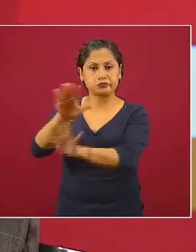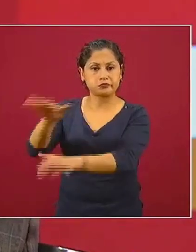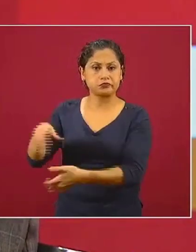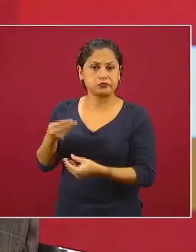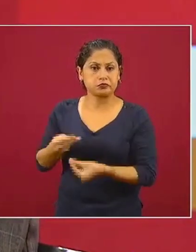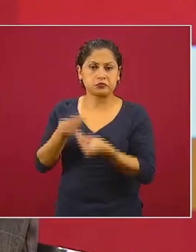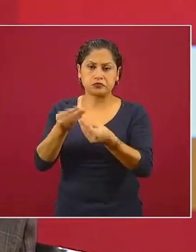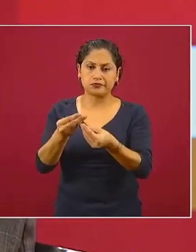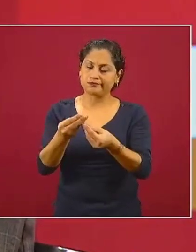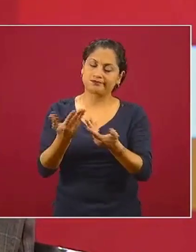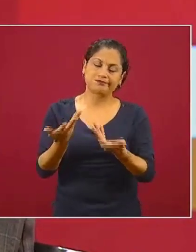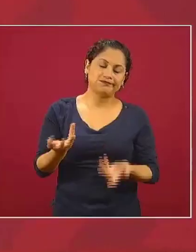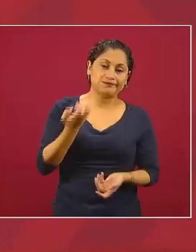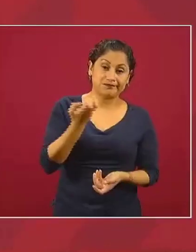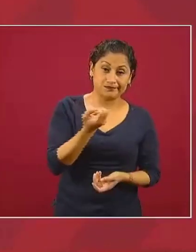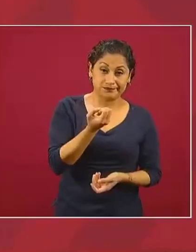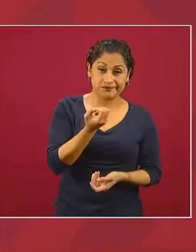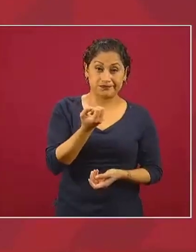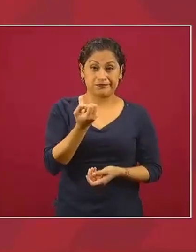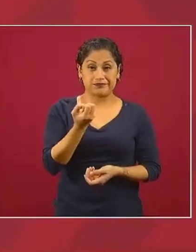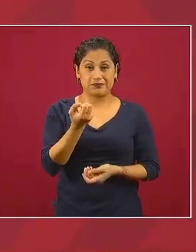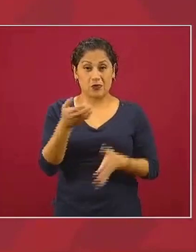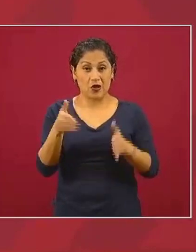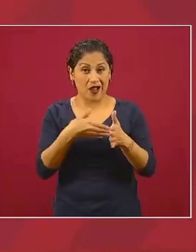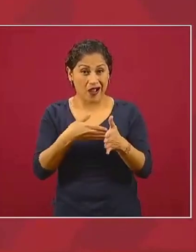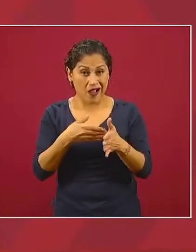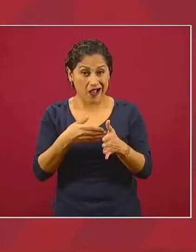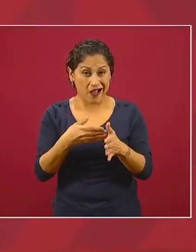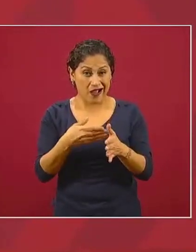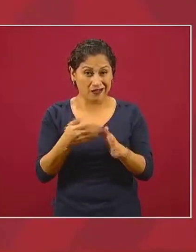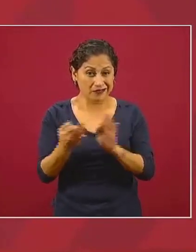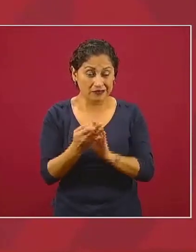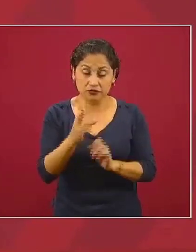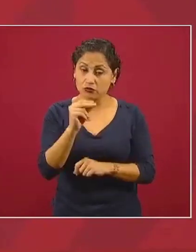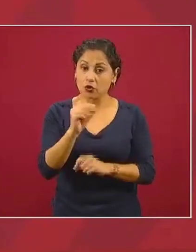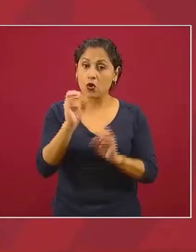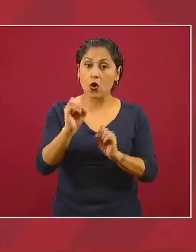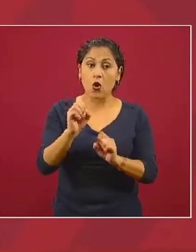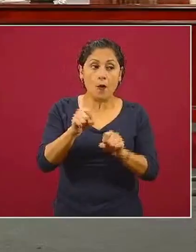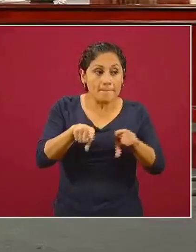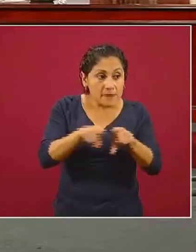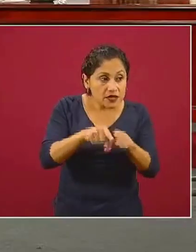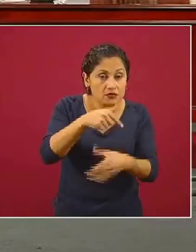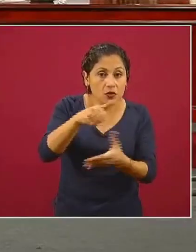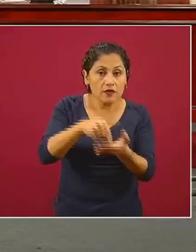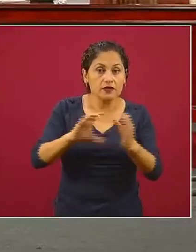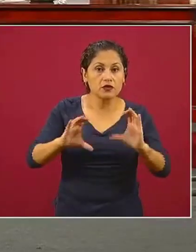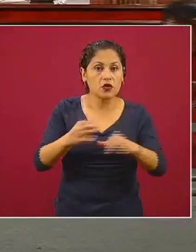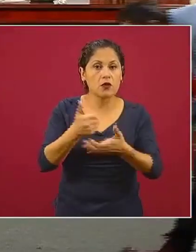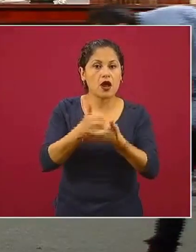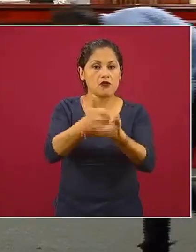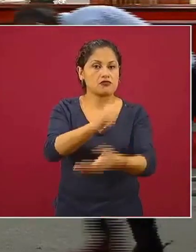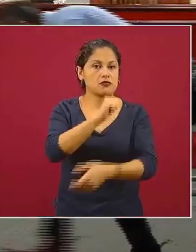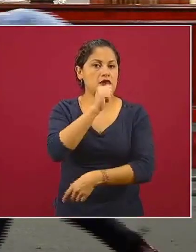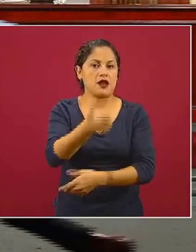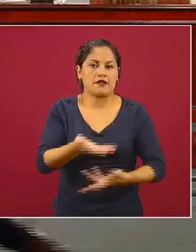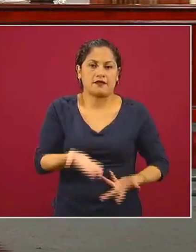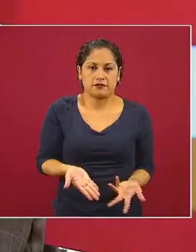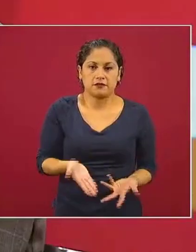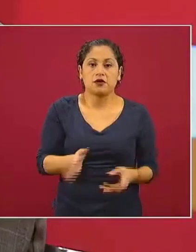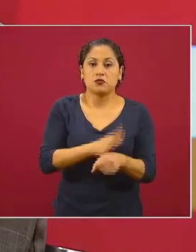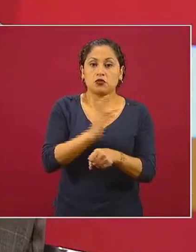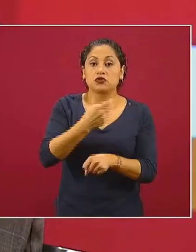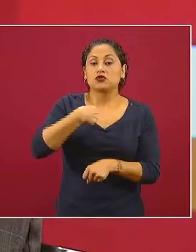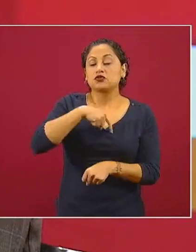necesariamente era ni caliente ni de la región entonces queremos que quienes ayuden a preparar los alimentos